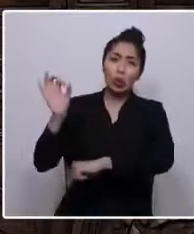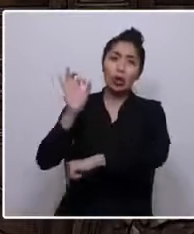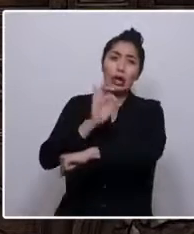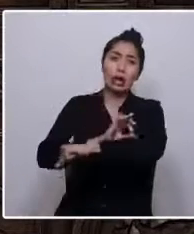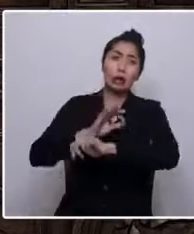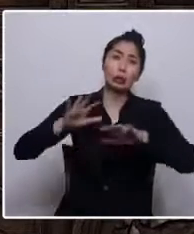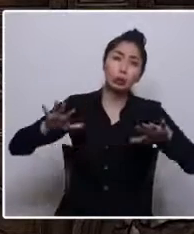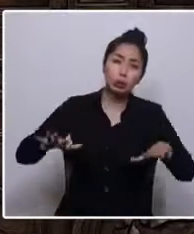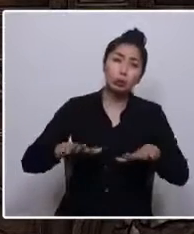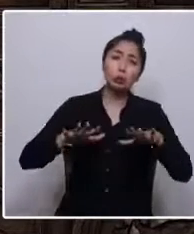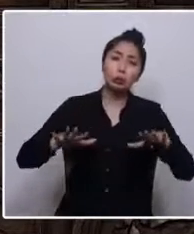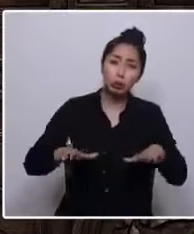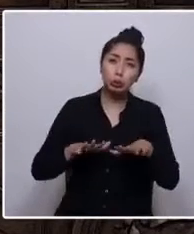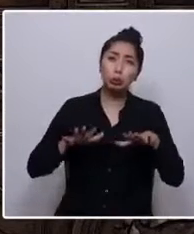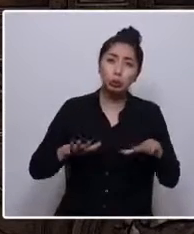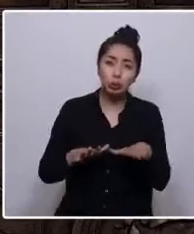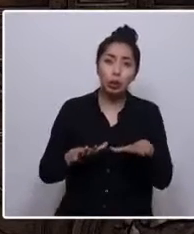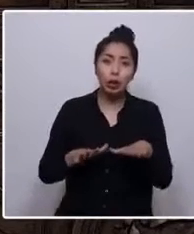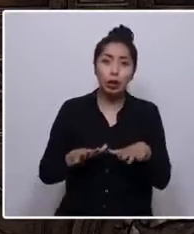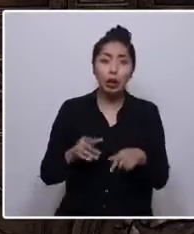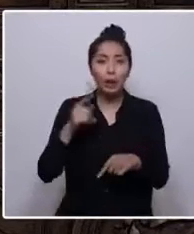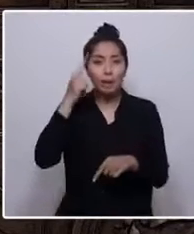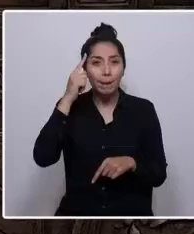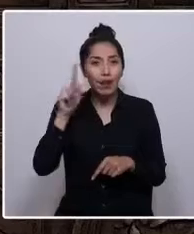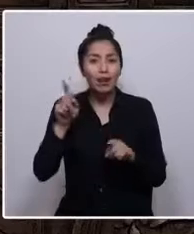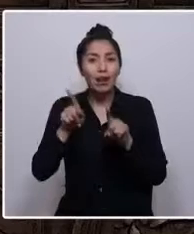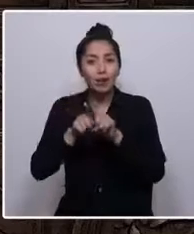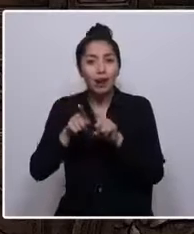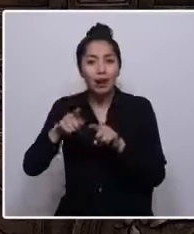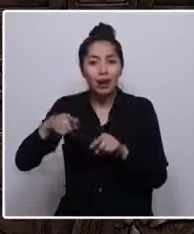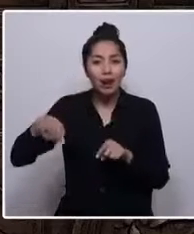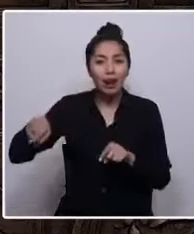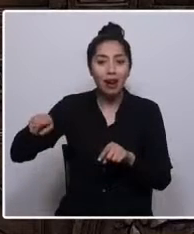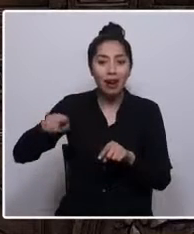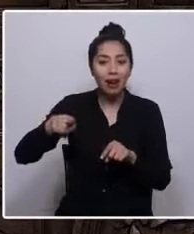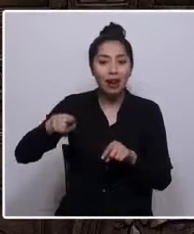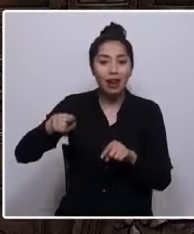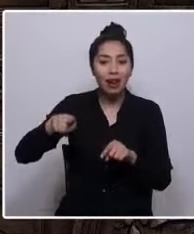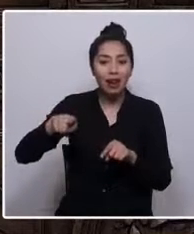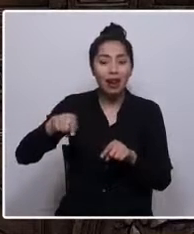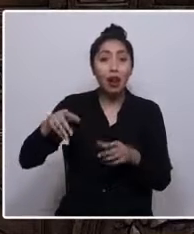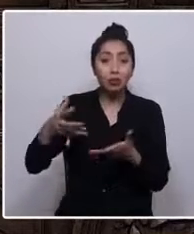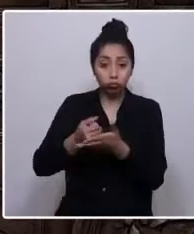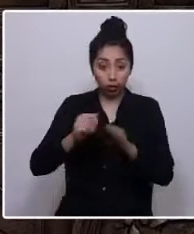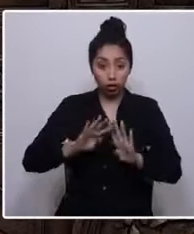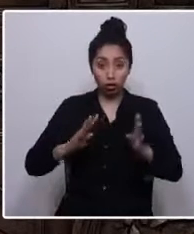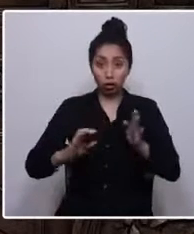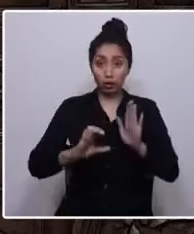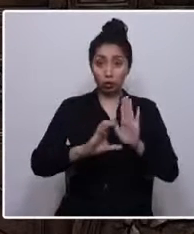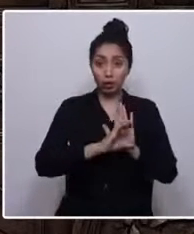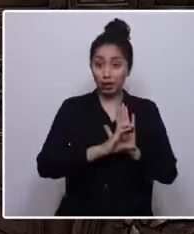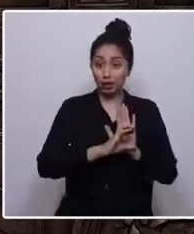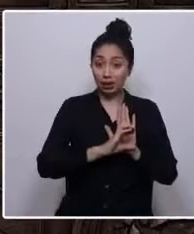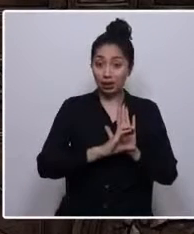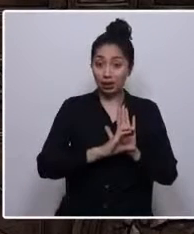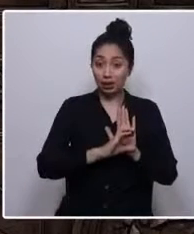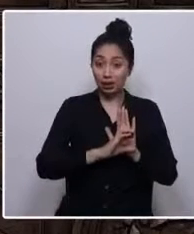cristal, pero que han confluido en una constituyente que aspira genuinamente a ser feminista.